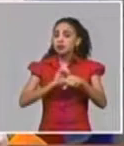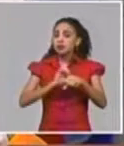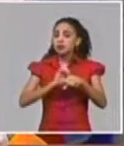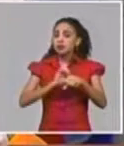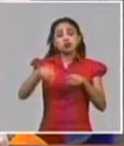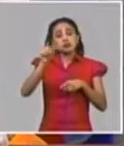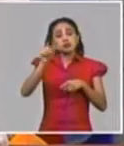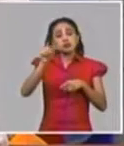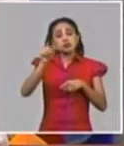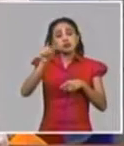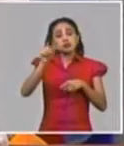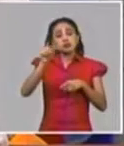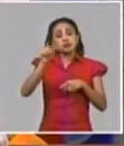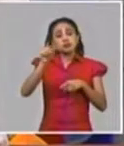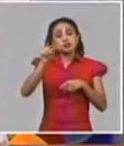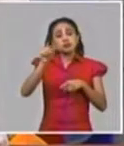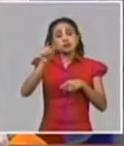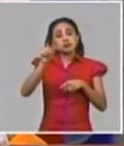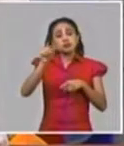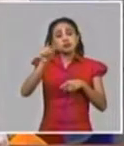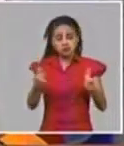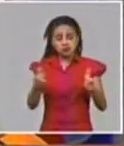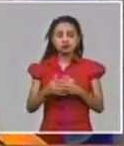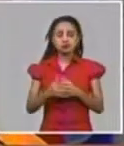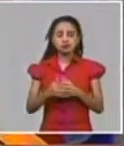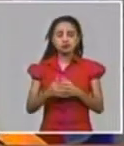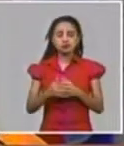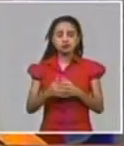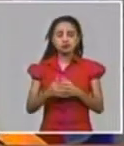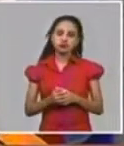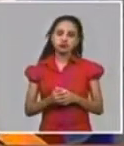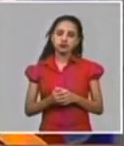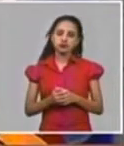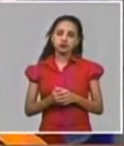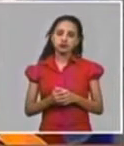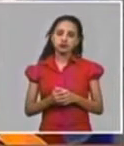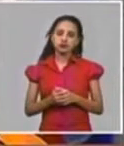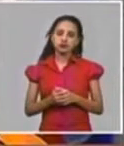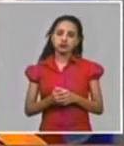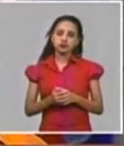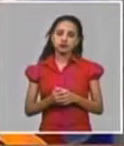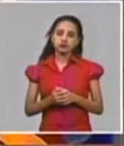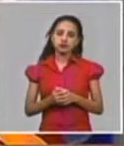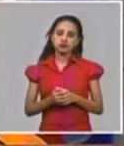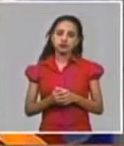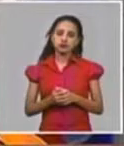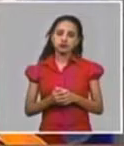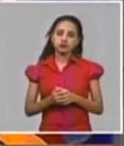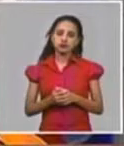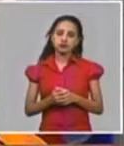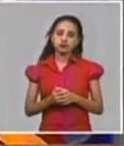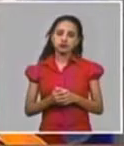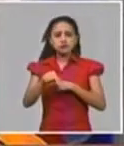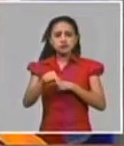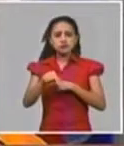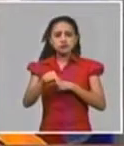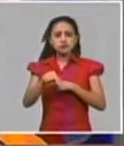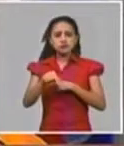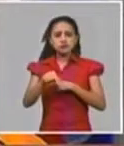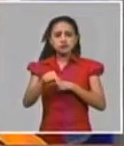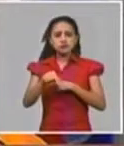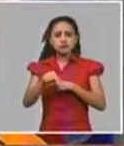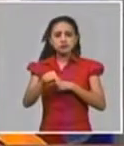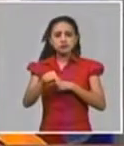Hay países que prácticamente, aunque no exactamente las cifras de casos confirmados hoy día, se parecen mucho a las cifras de fallecidos